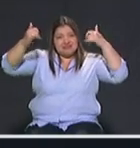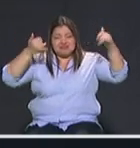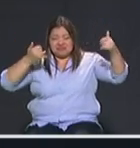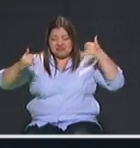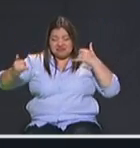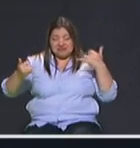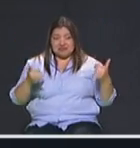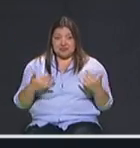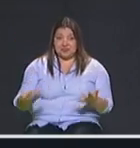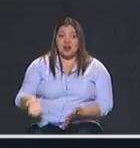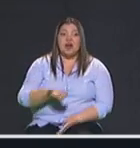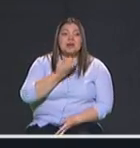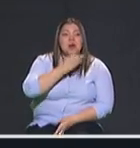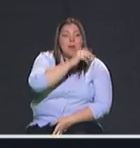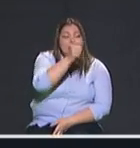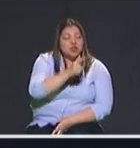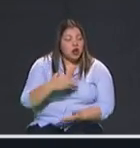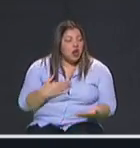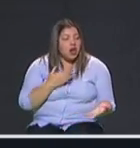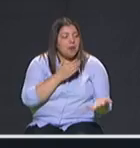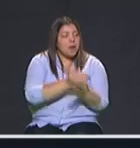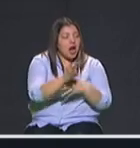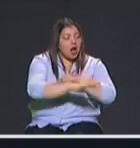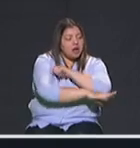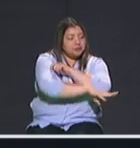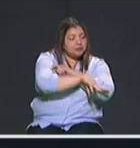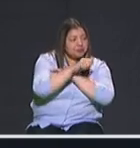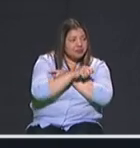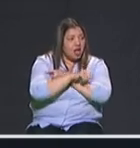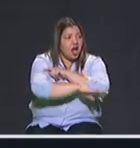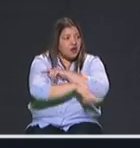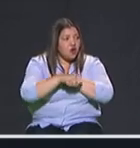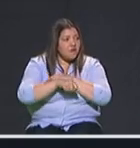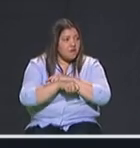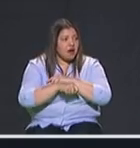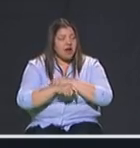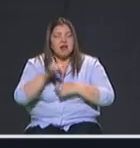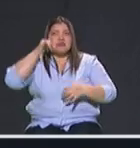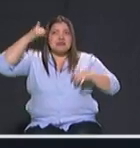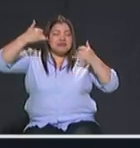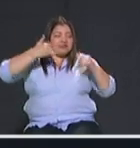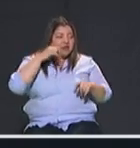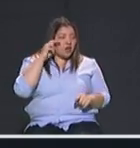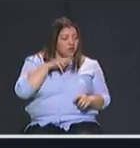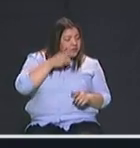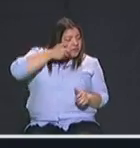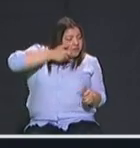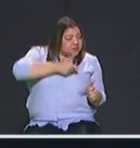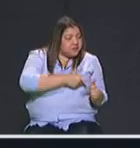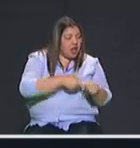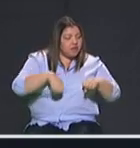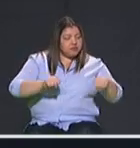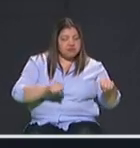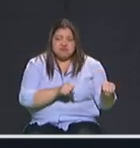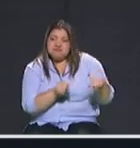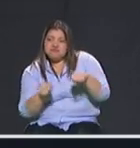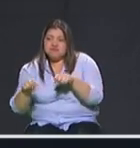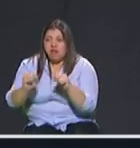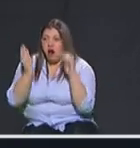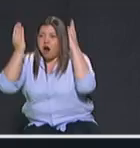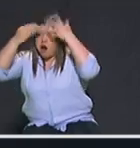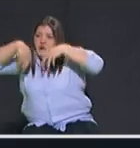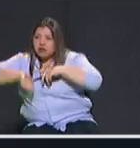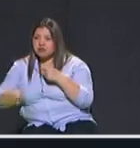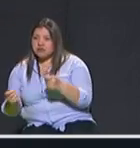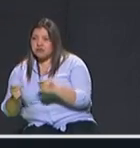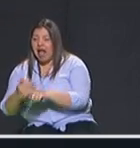comete un fleteo o hace un fleteo uno puede saber a dónde llevó la moto a dónde se escondió pero también puede ver con